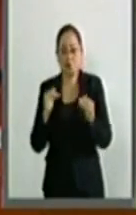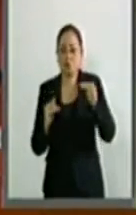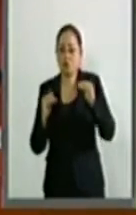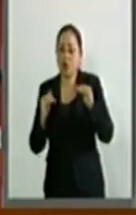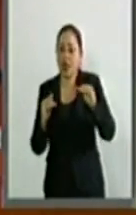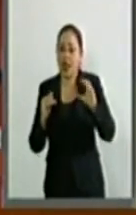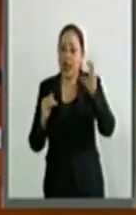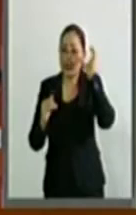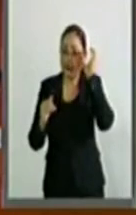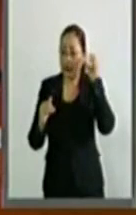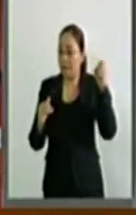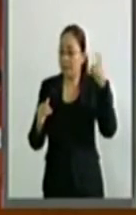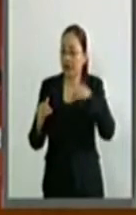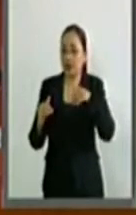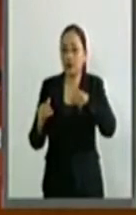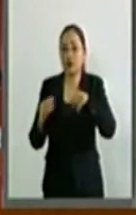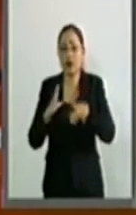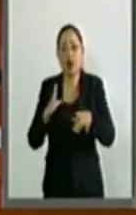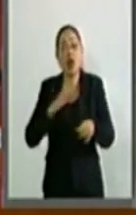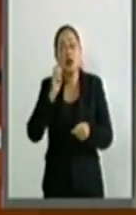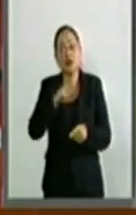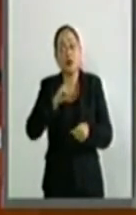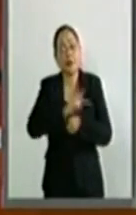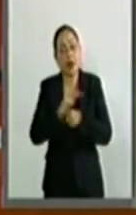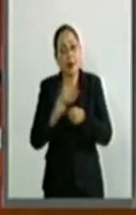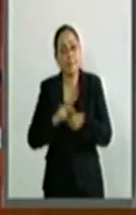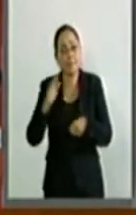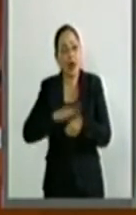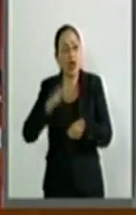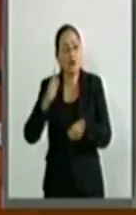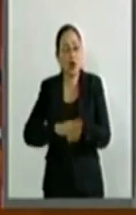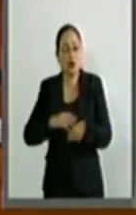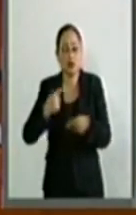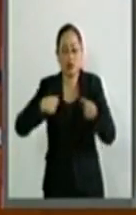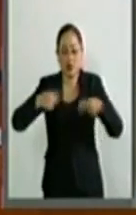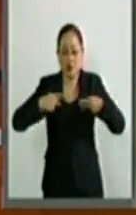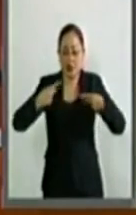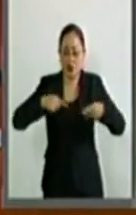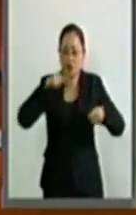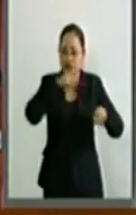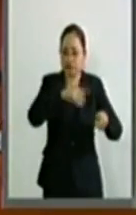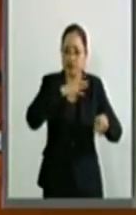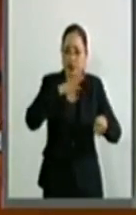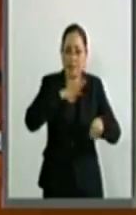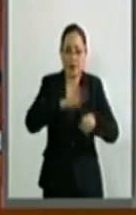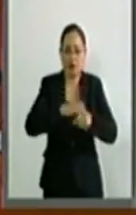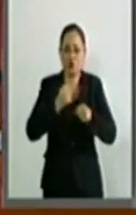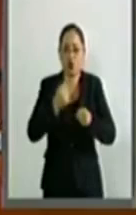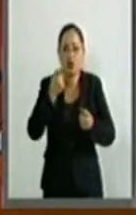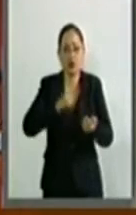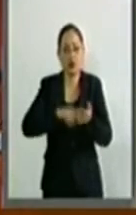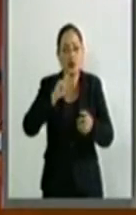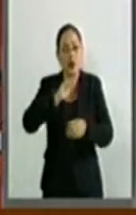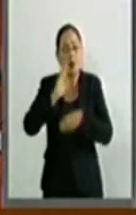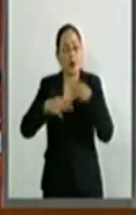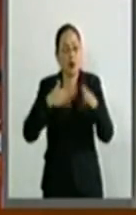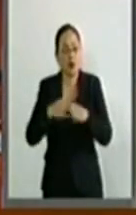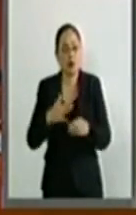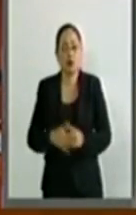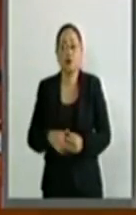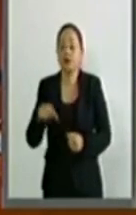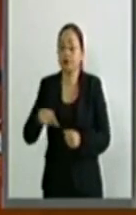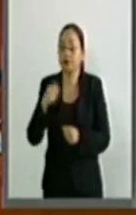como el país más poblado y poderoso del planeta. En este año, señora